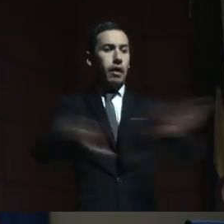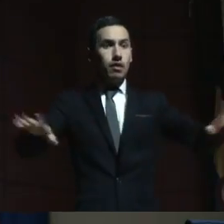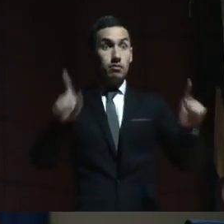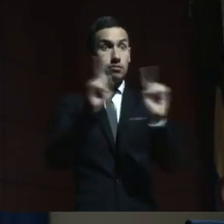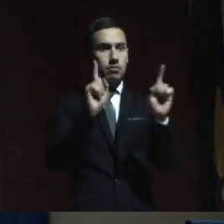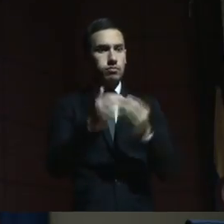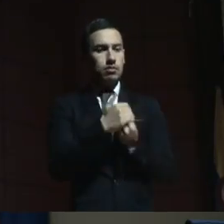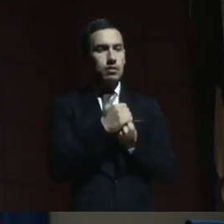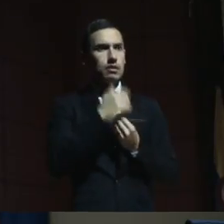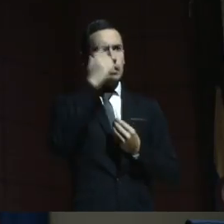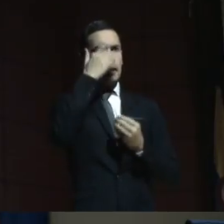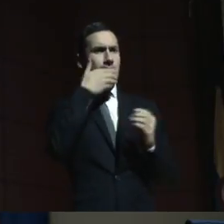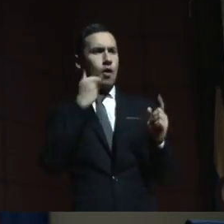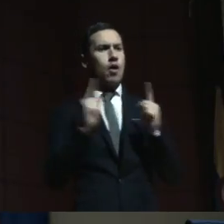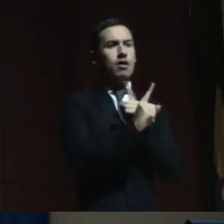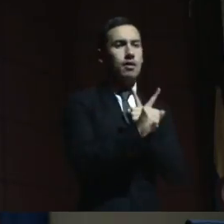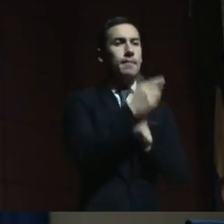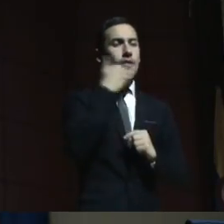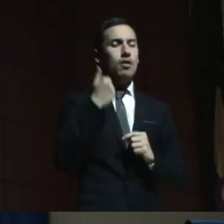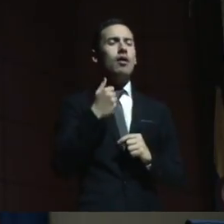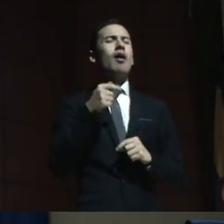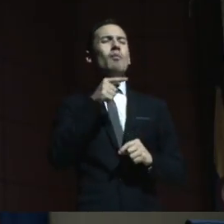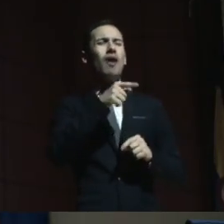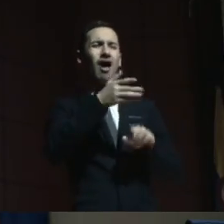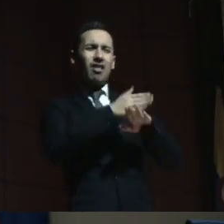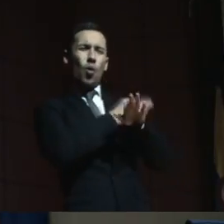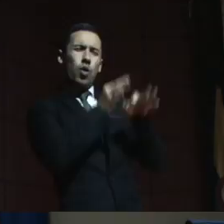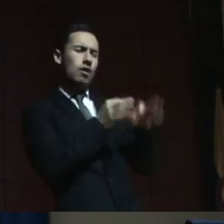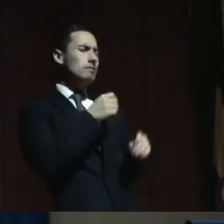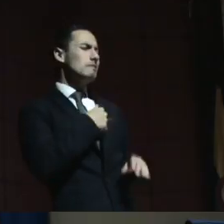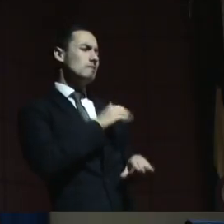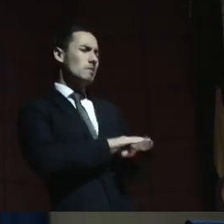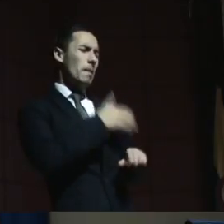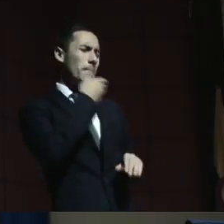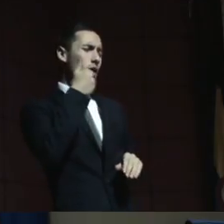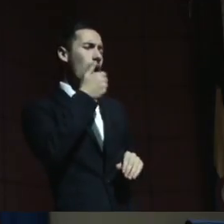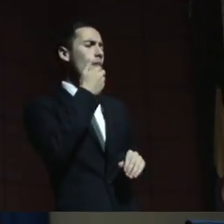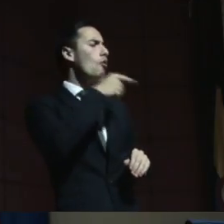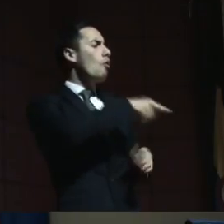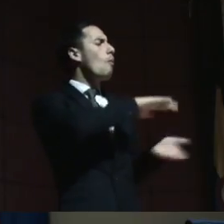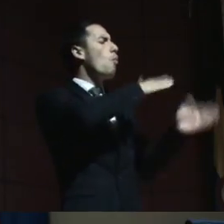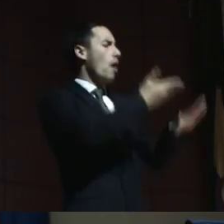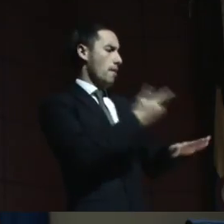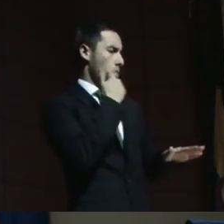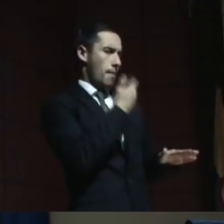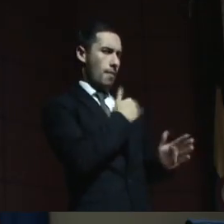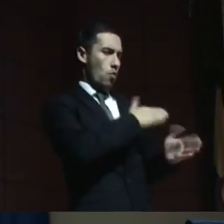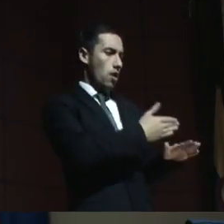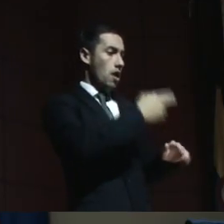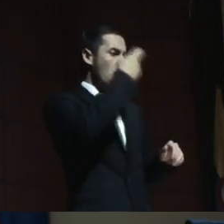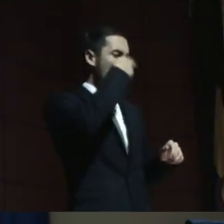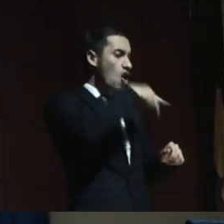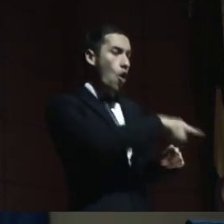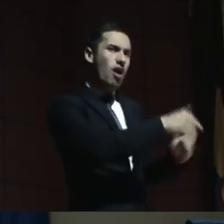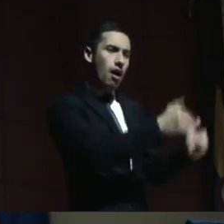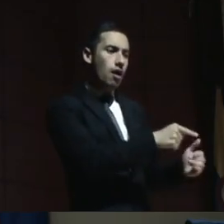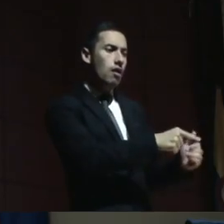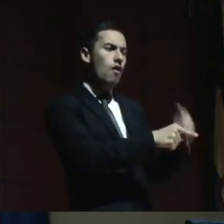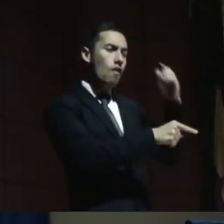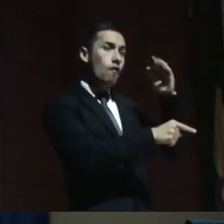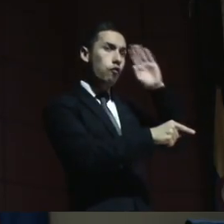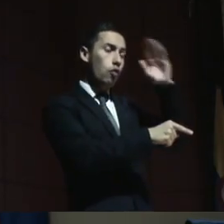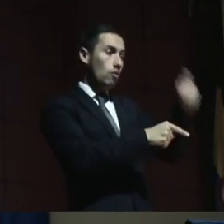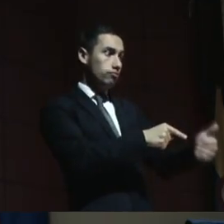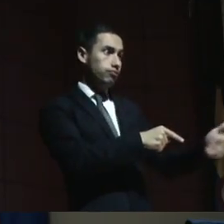jurídica era que qué va a pasar con su hijo cuando usted se muera, mejor interdíctelo, ¿cierto? Y